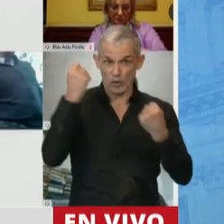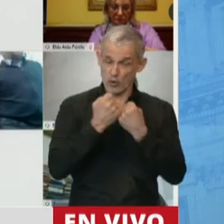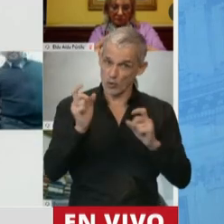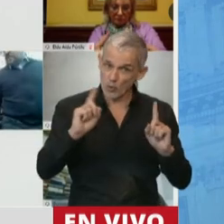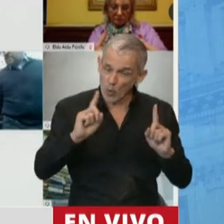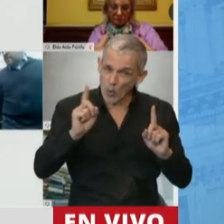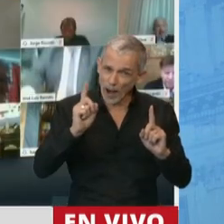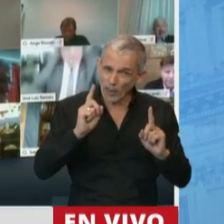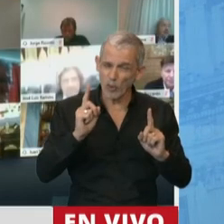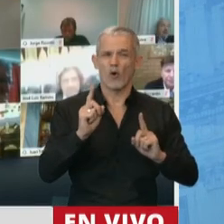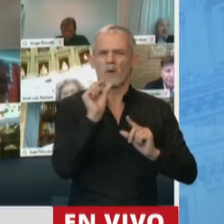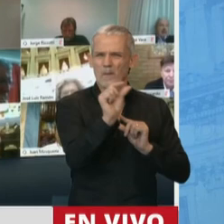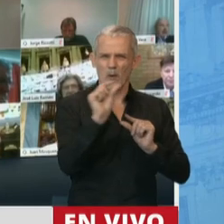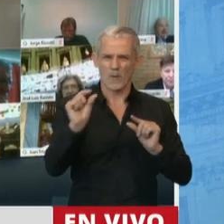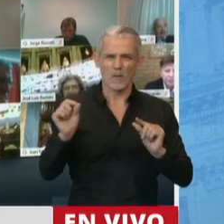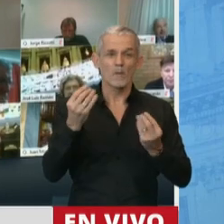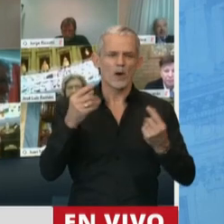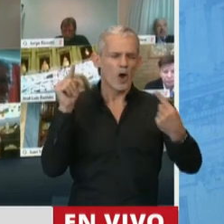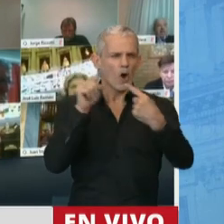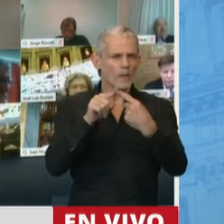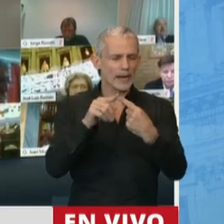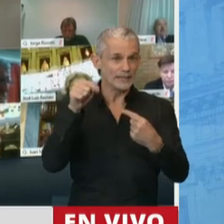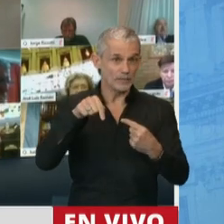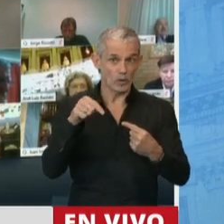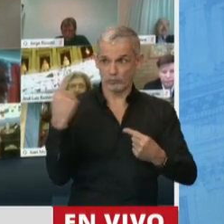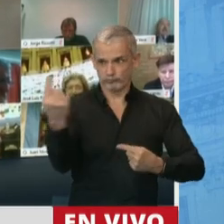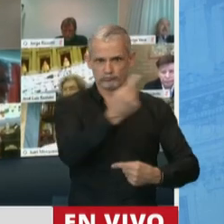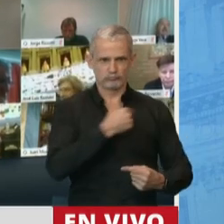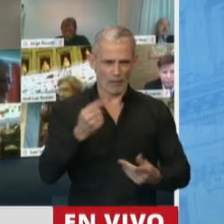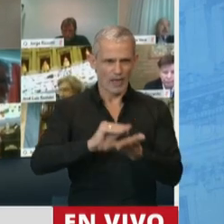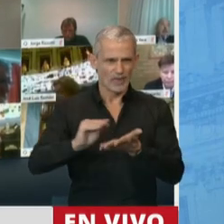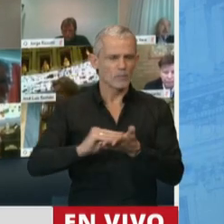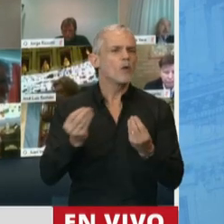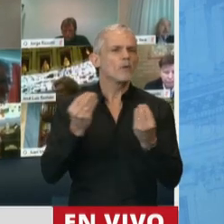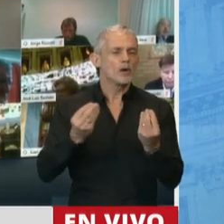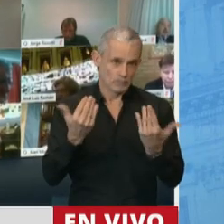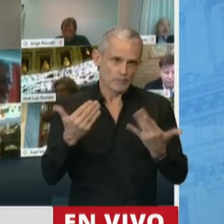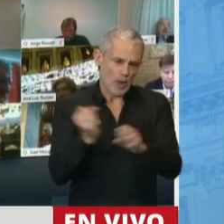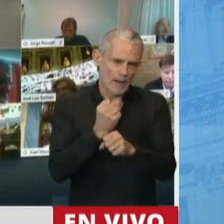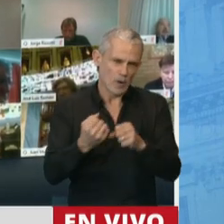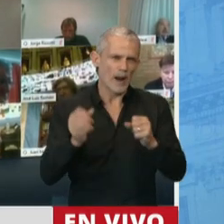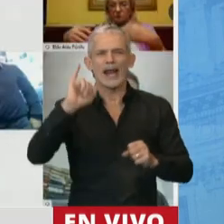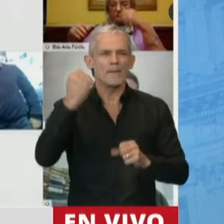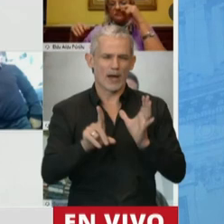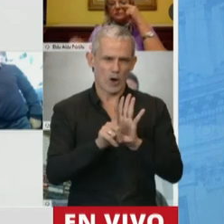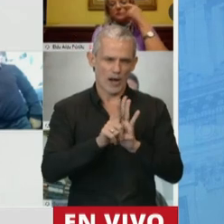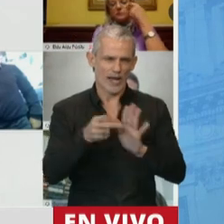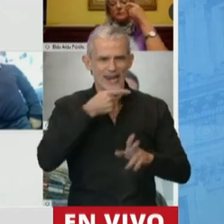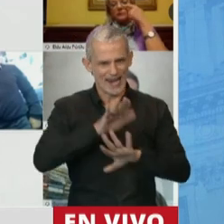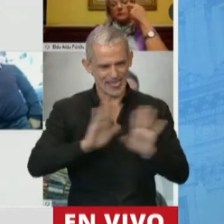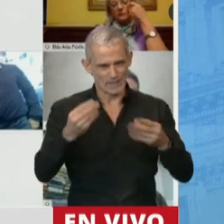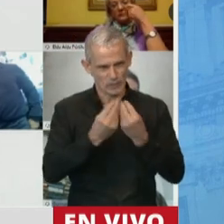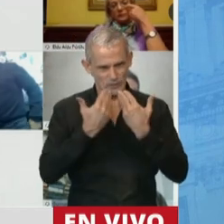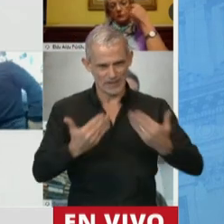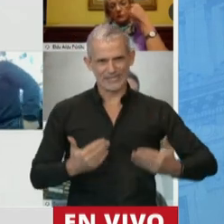parcial, porque creo que el objetivo de cada uno de nosotros es poder sancionar la mejor ley. Nada más, señor presidente,